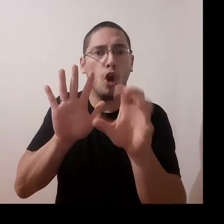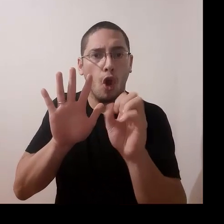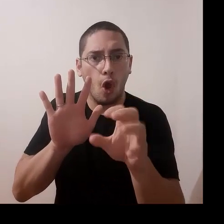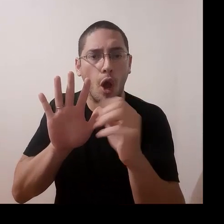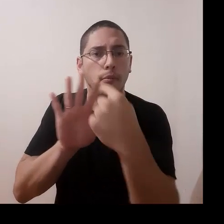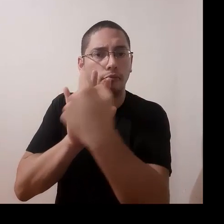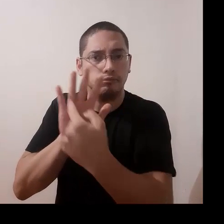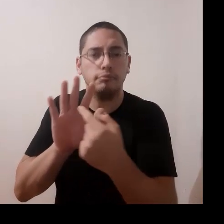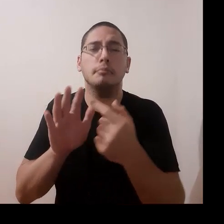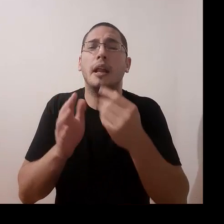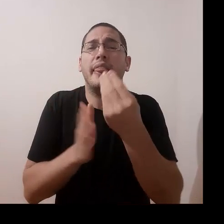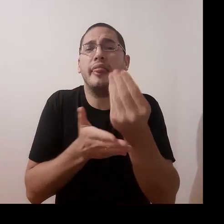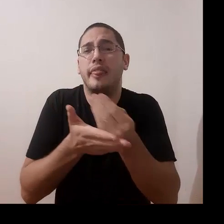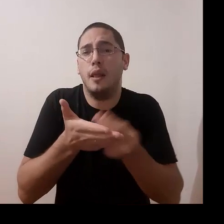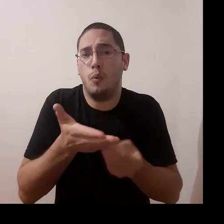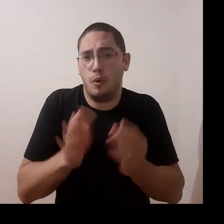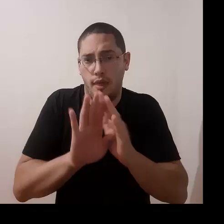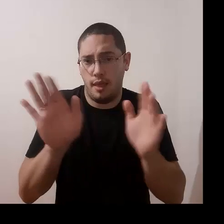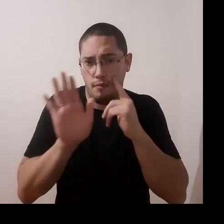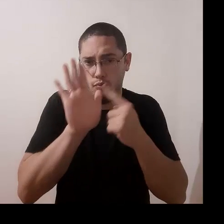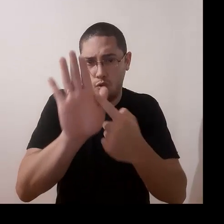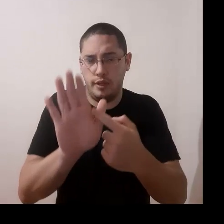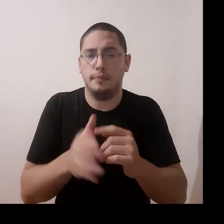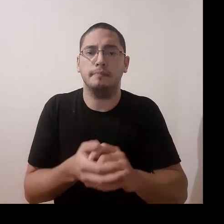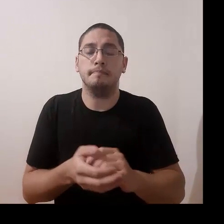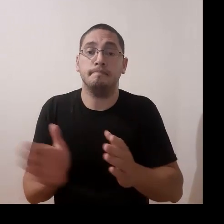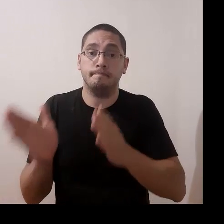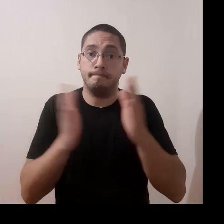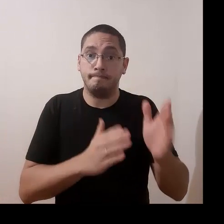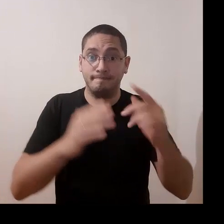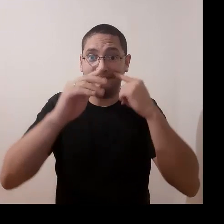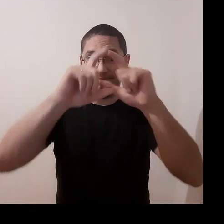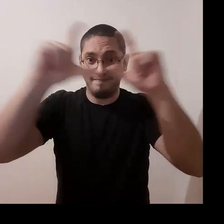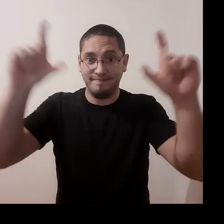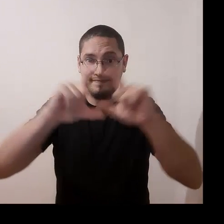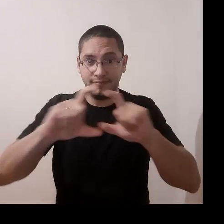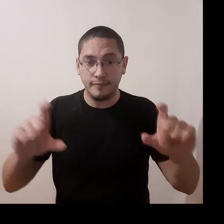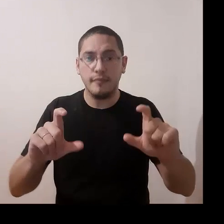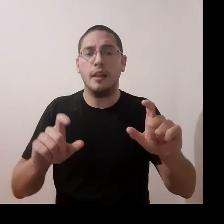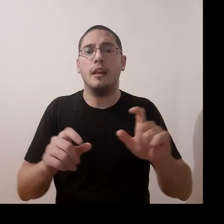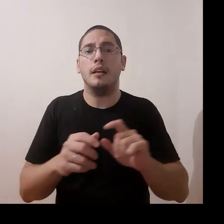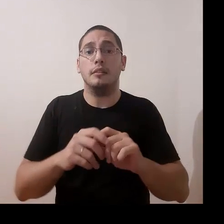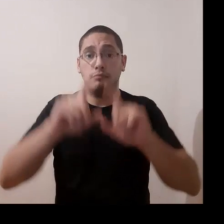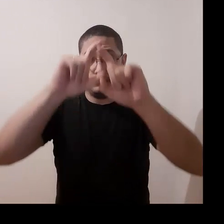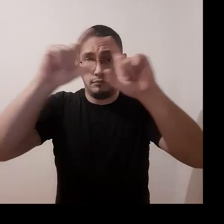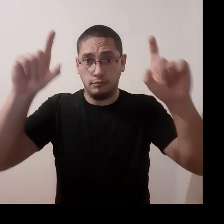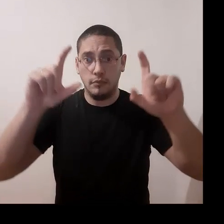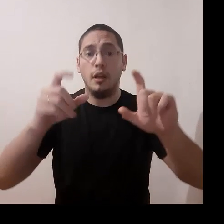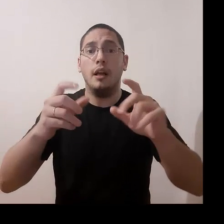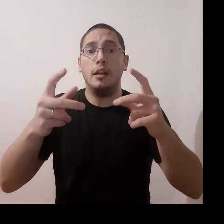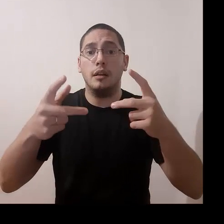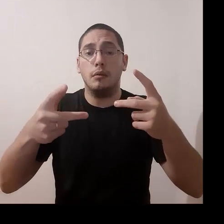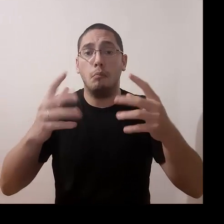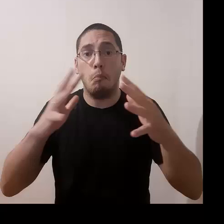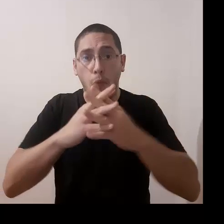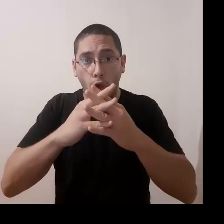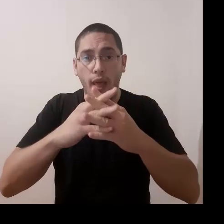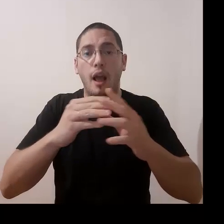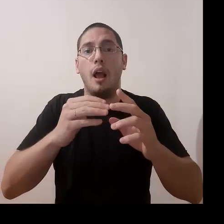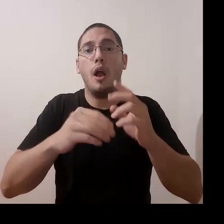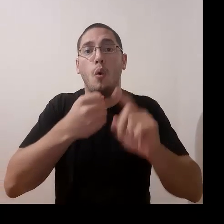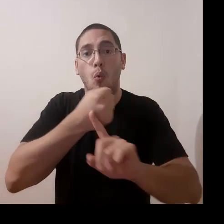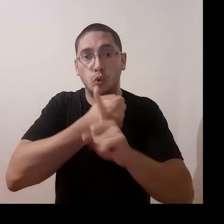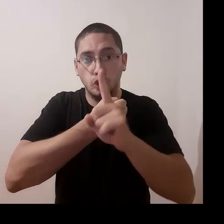Pero es un gráfico, ¿no? Ahora si vemos en detalle la planta podada en la parte superior, que es